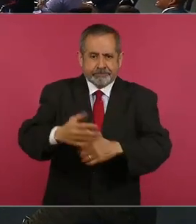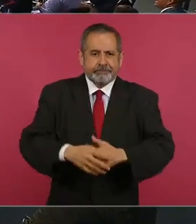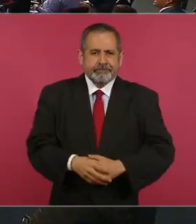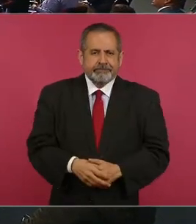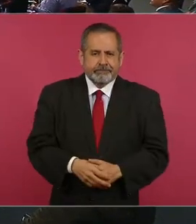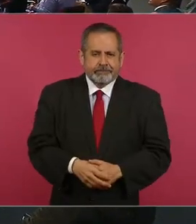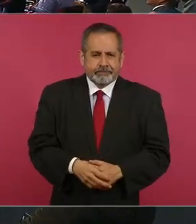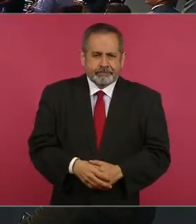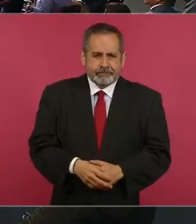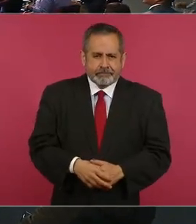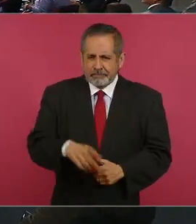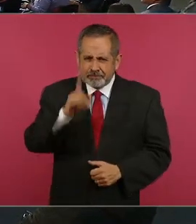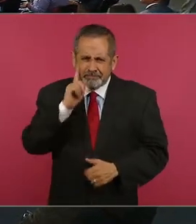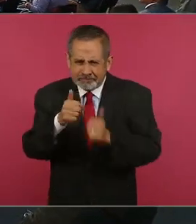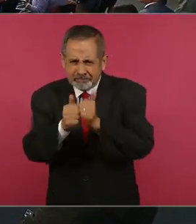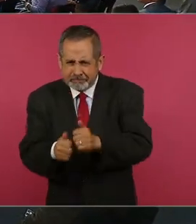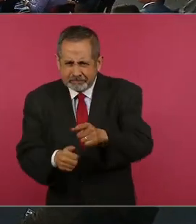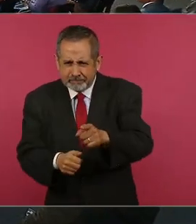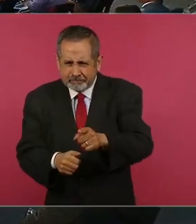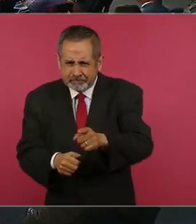¿No te vas a quedar para mañana?